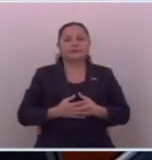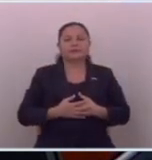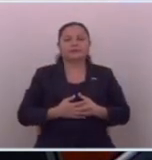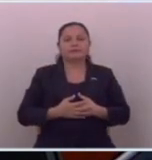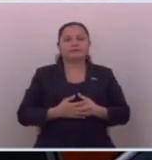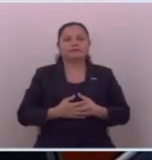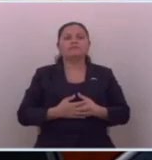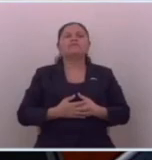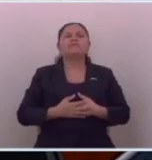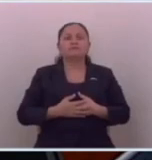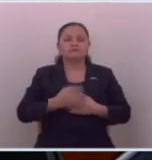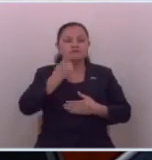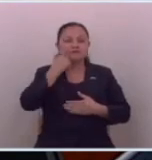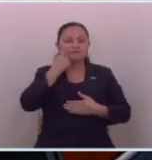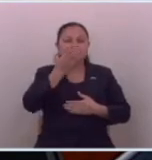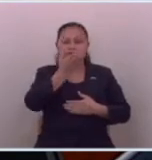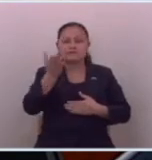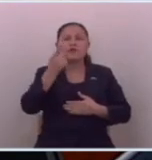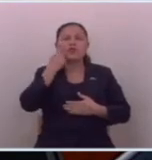donde estaban